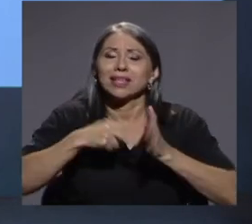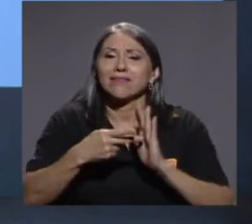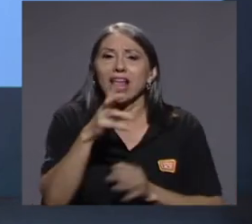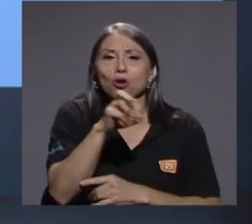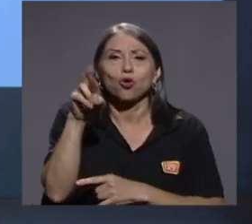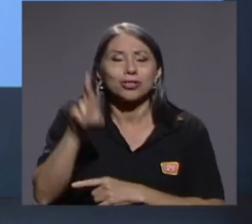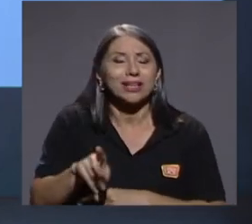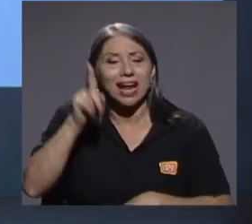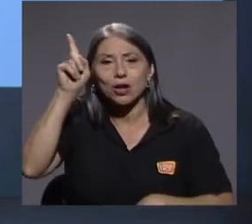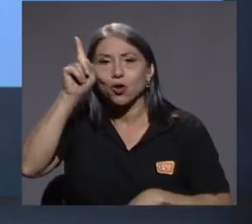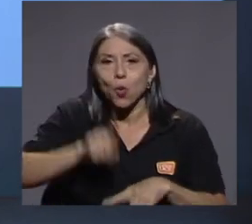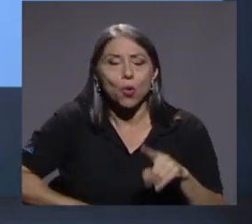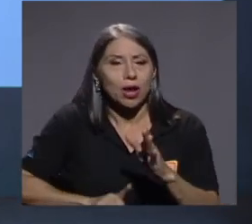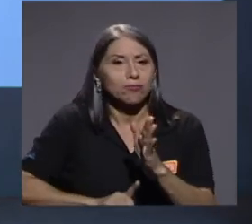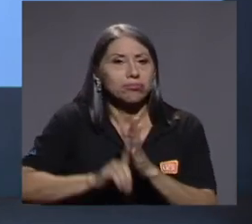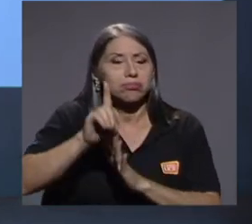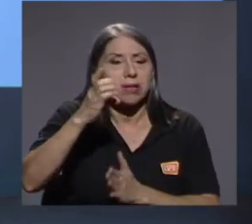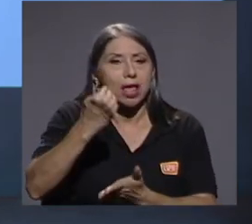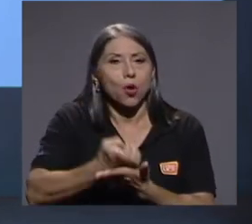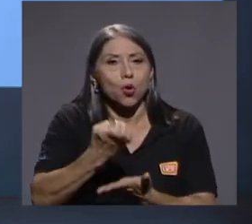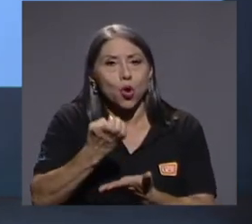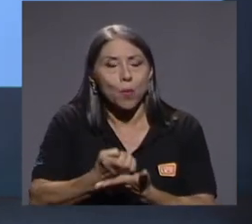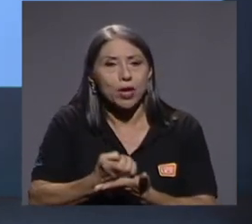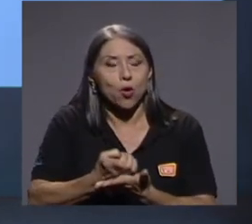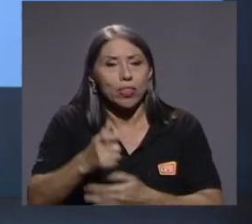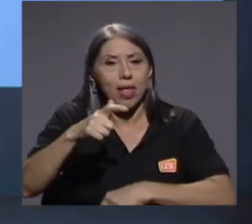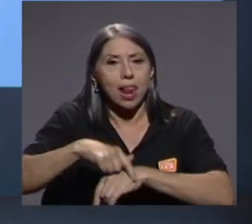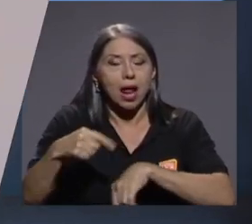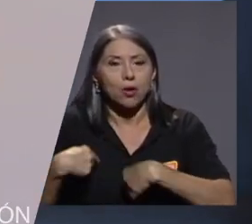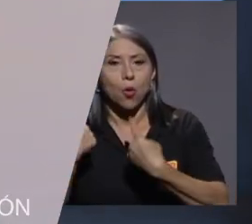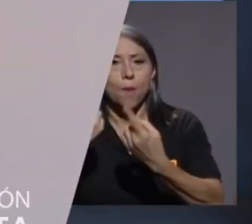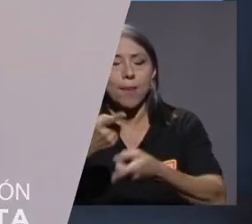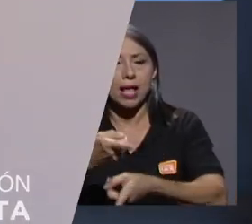aspirar a un desarrollo económico de largo plazo.